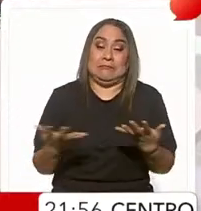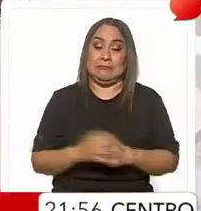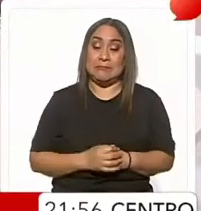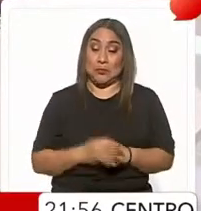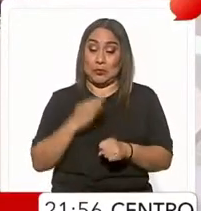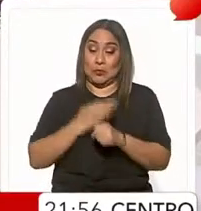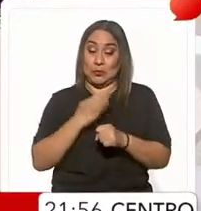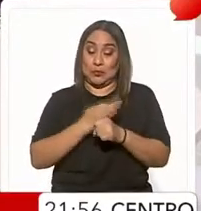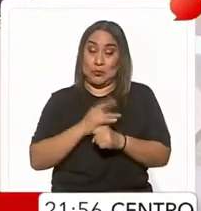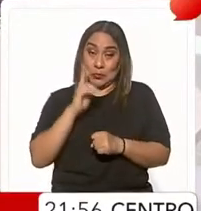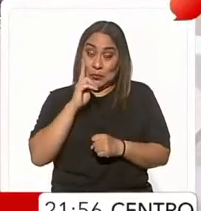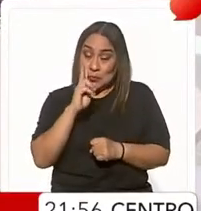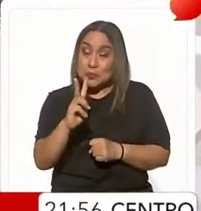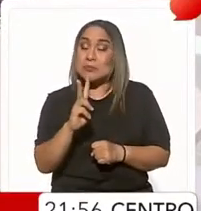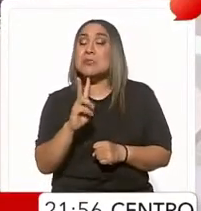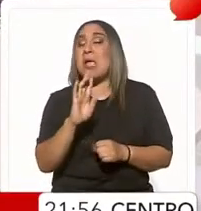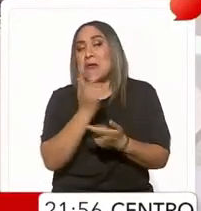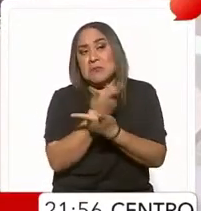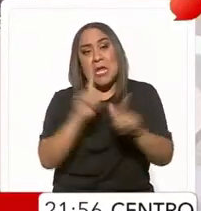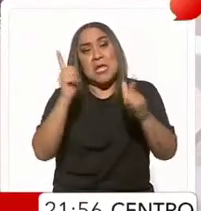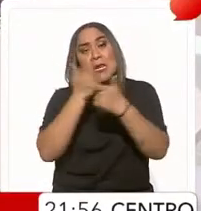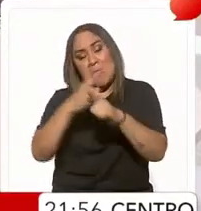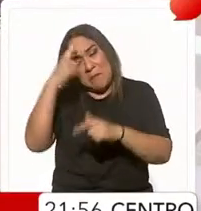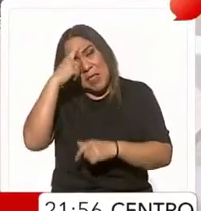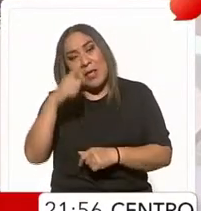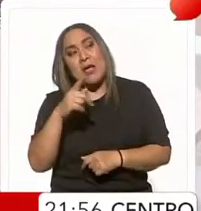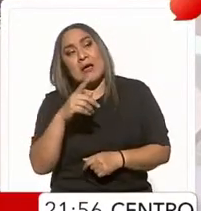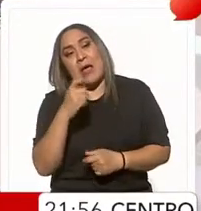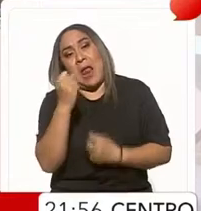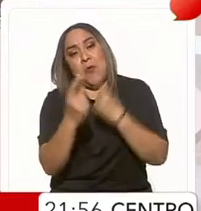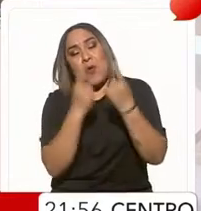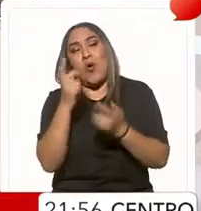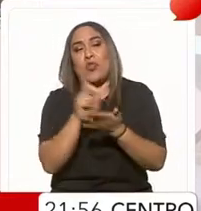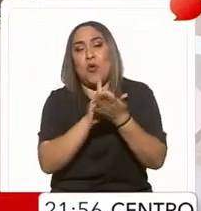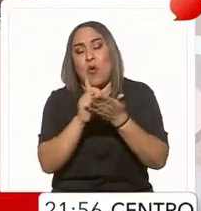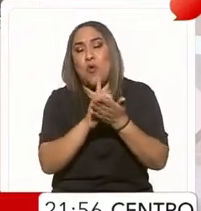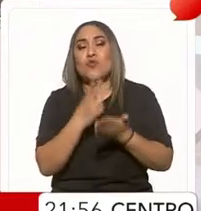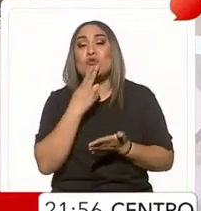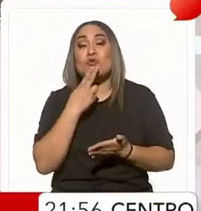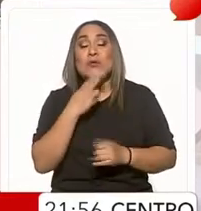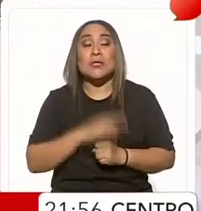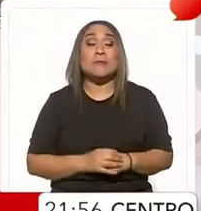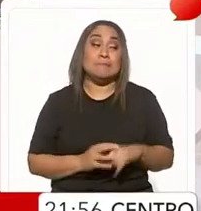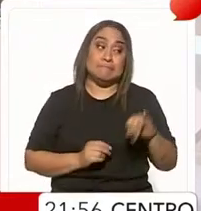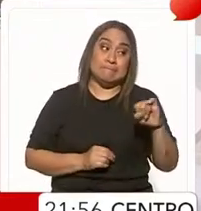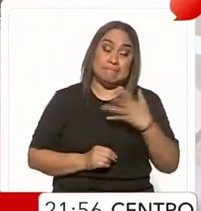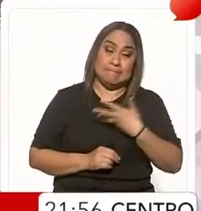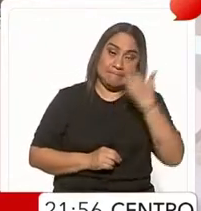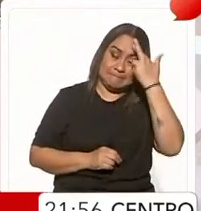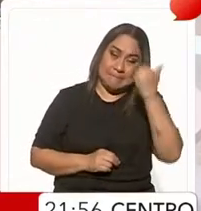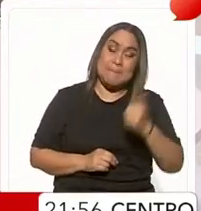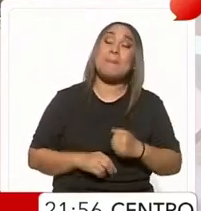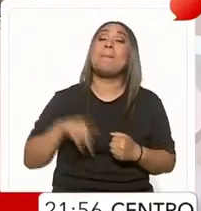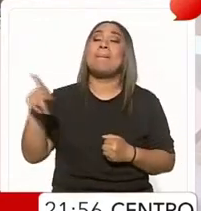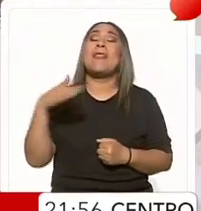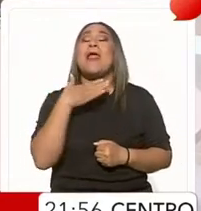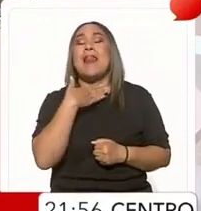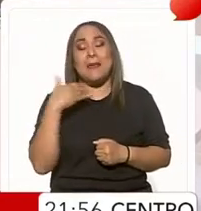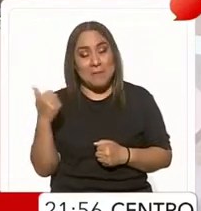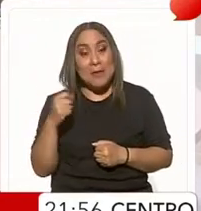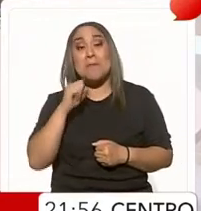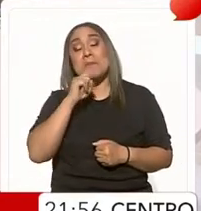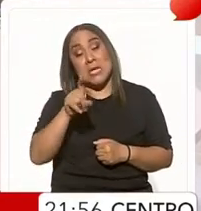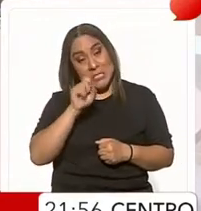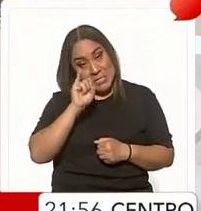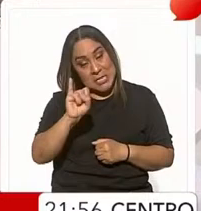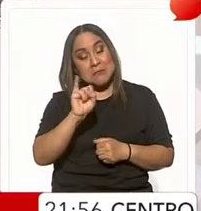tendencia es a la despenalización del uso de algunas drogas así es y bueno Alemania se suma se suma